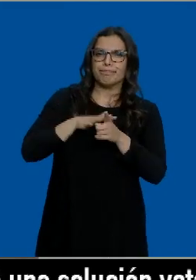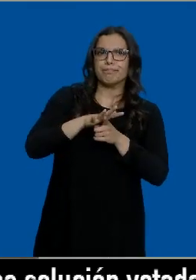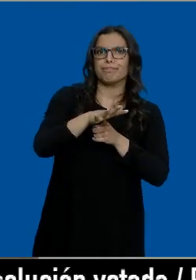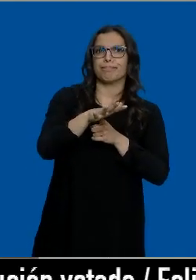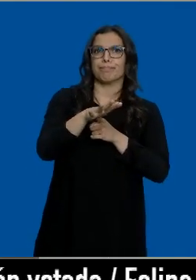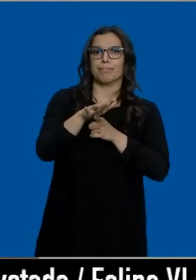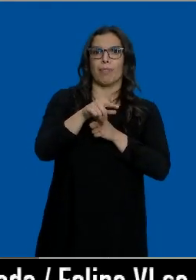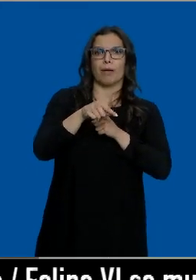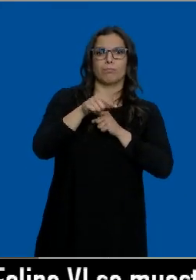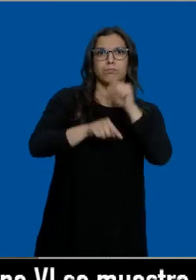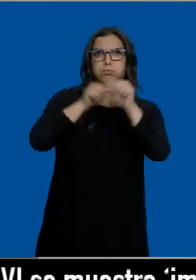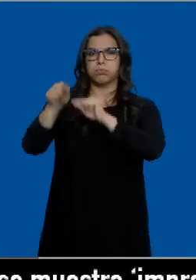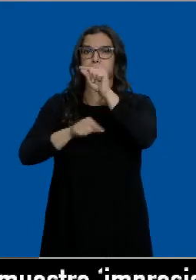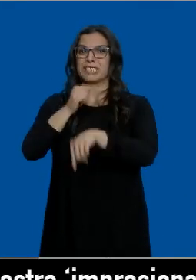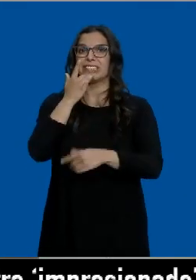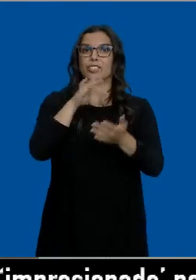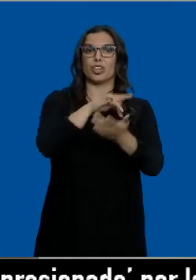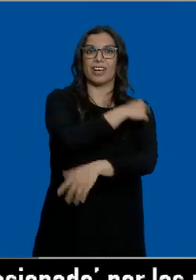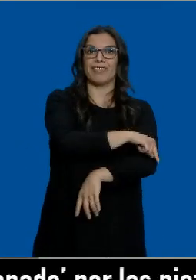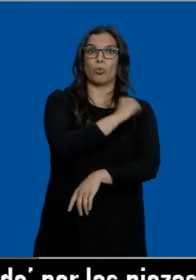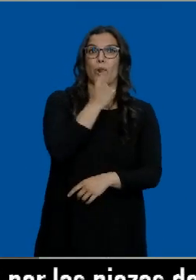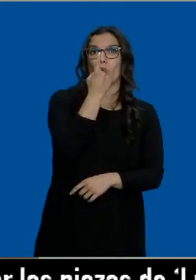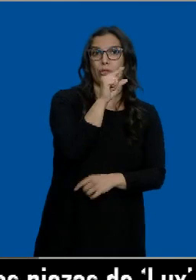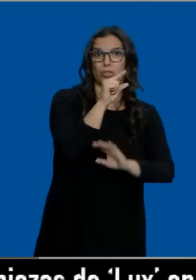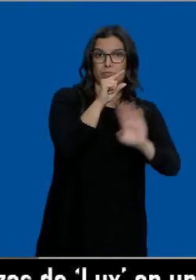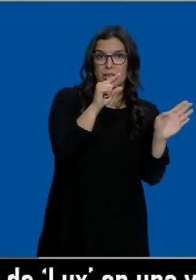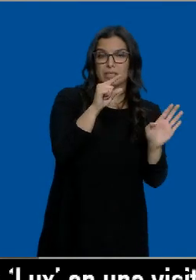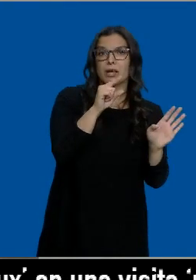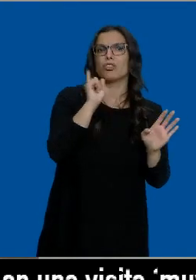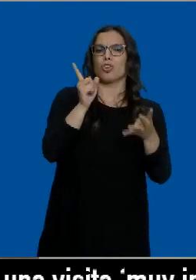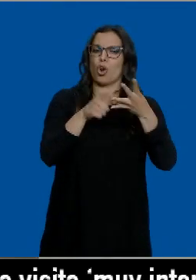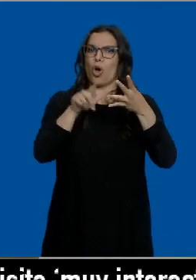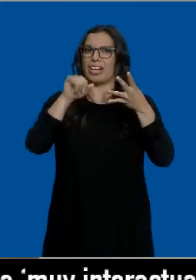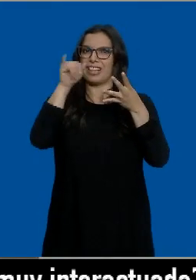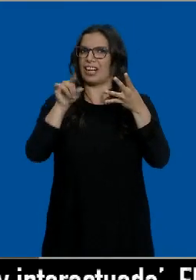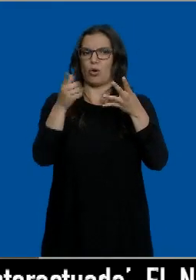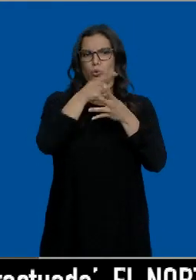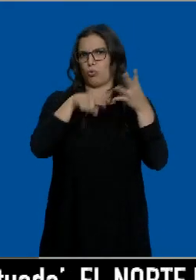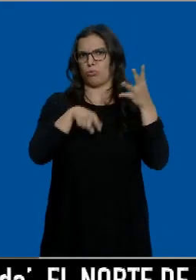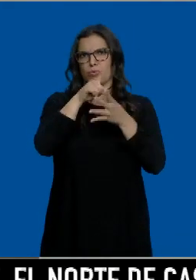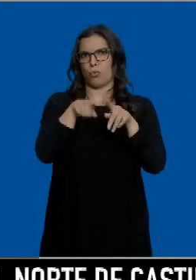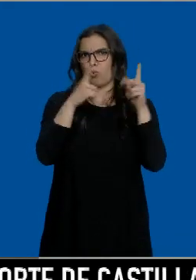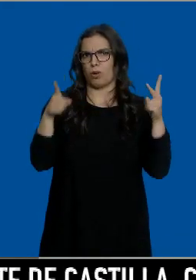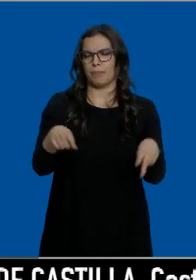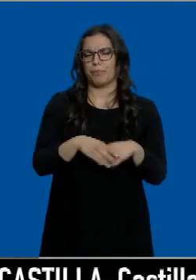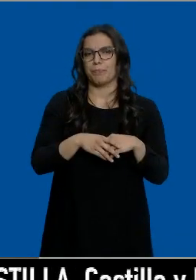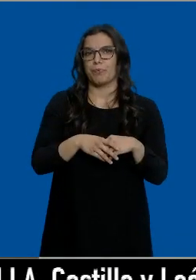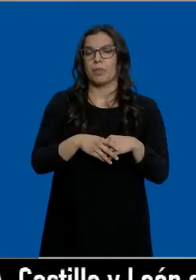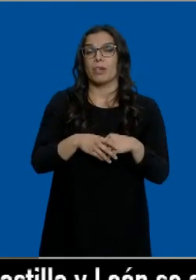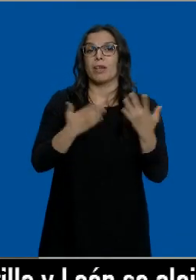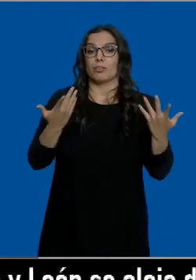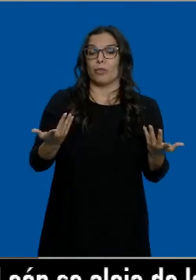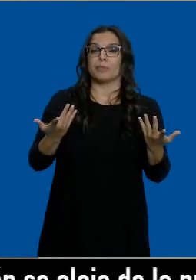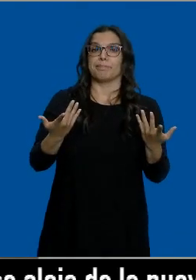cuando las personas están vacunadas con una dosis no solamente para AstraZeneca, sino para cualquier tipo de vacuna. Y esto ha hecho